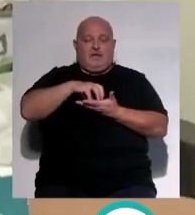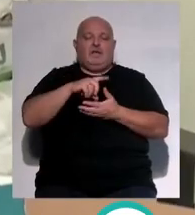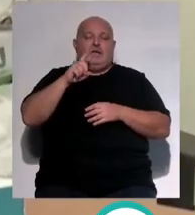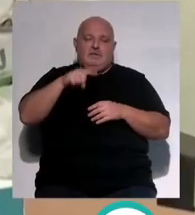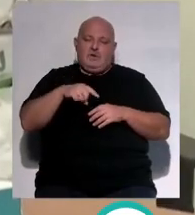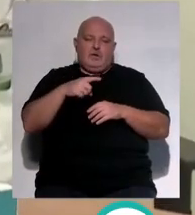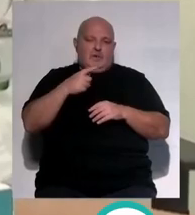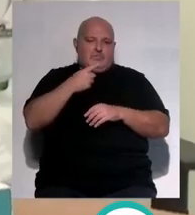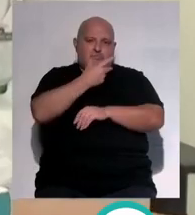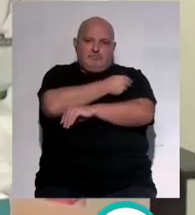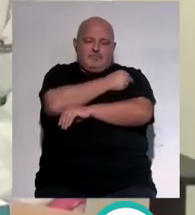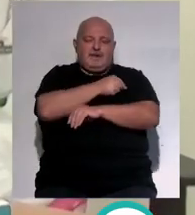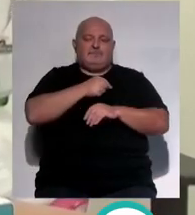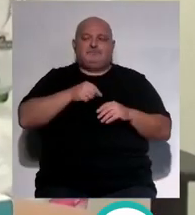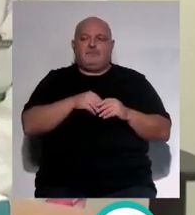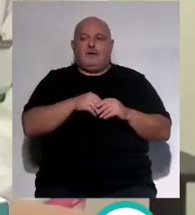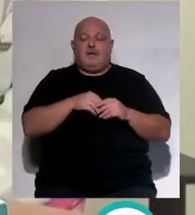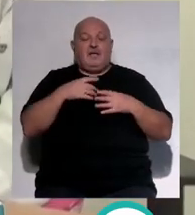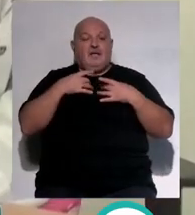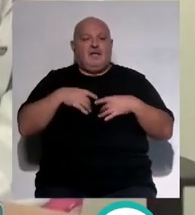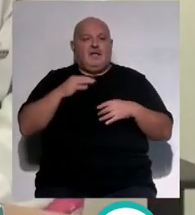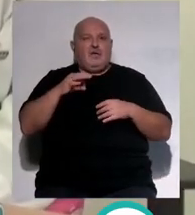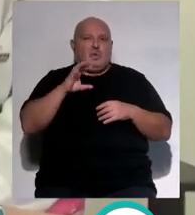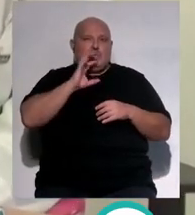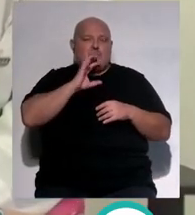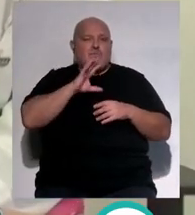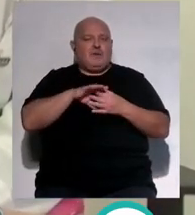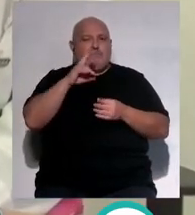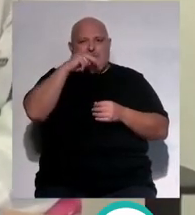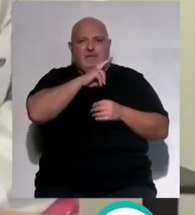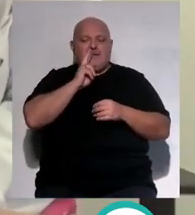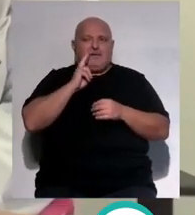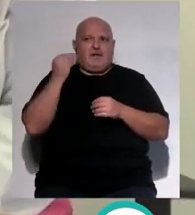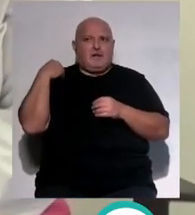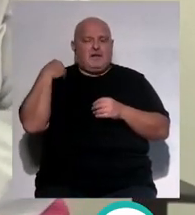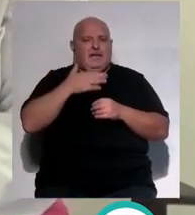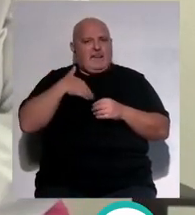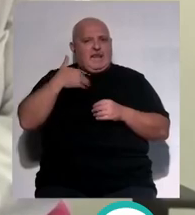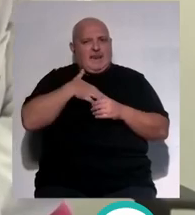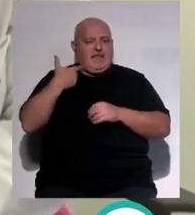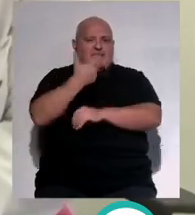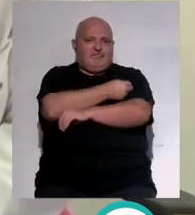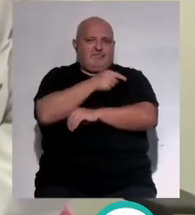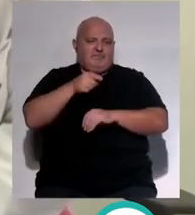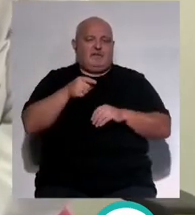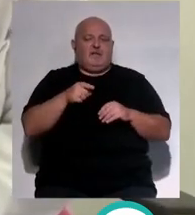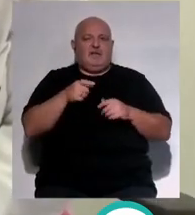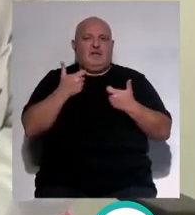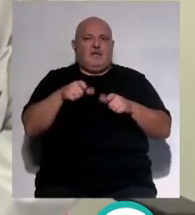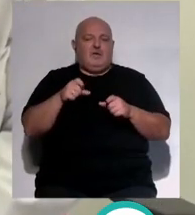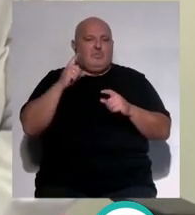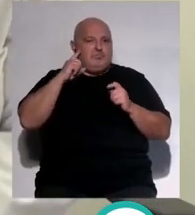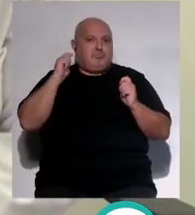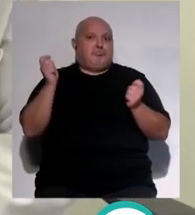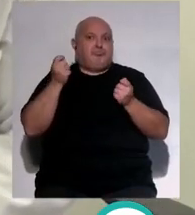se les vacunan igual de la bronquialitis. En este caso, la bronquialitis es muy curiosa porque son los padres los que nos reclaman a nosotros la vacuna. Es tanto el impacto que